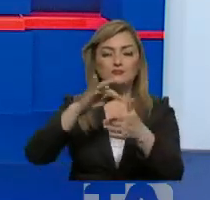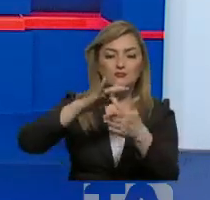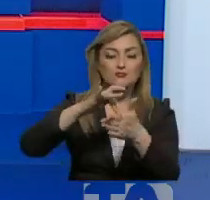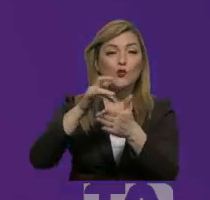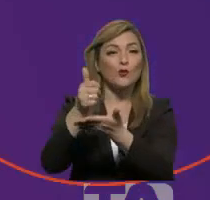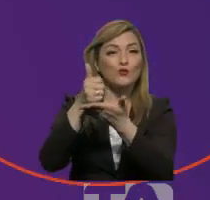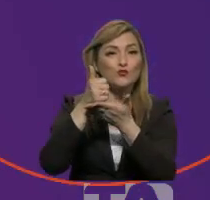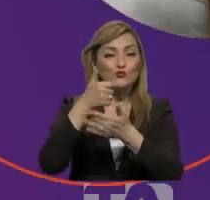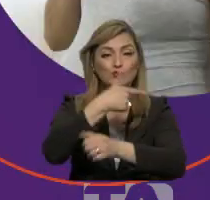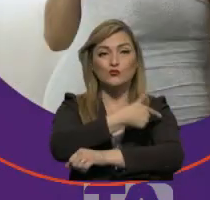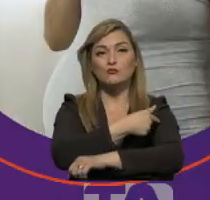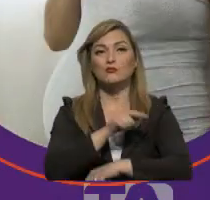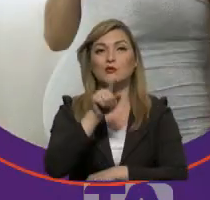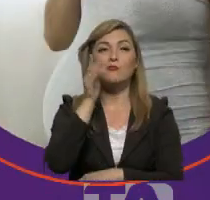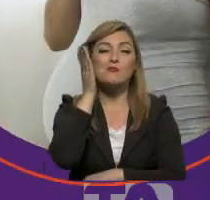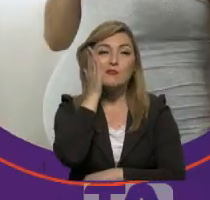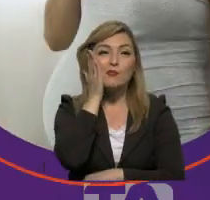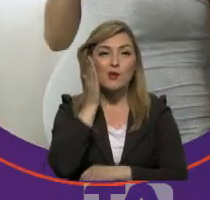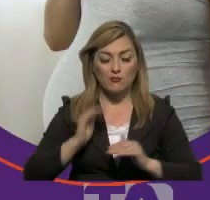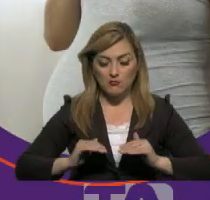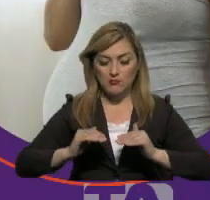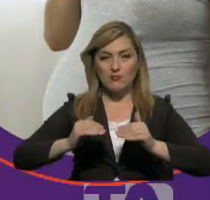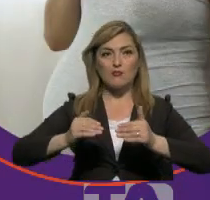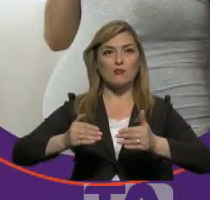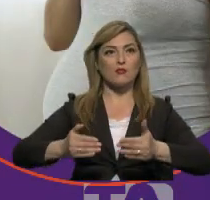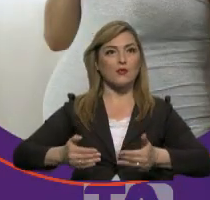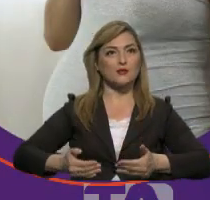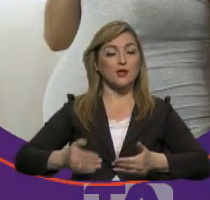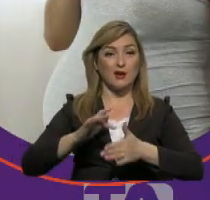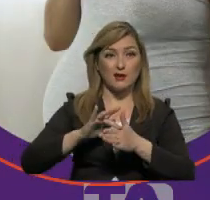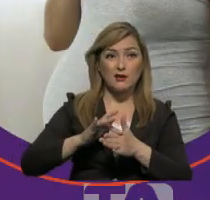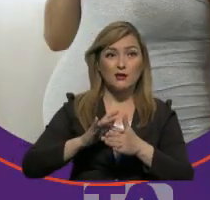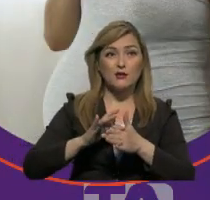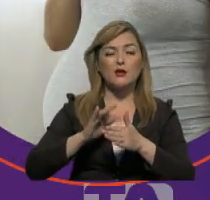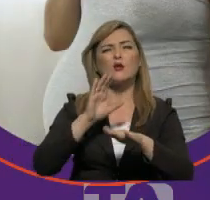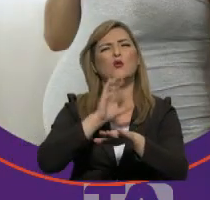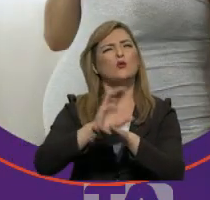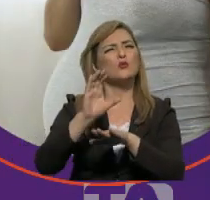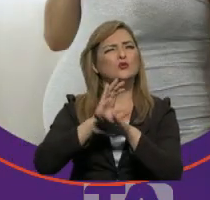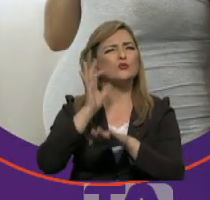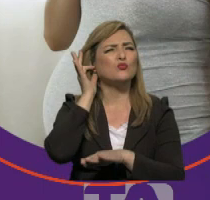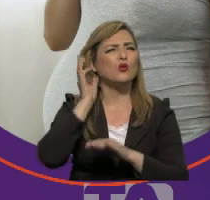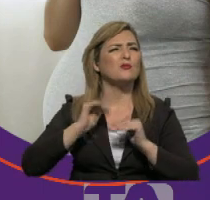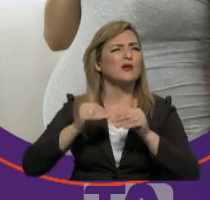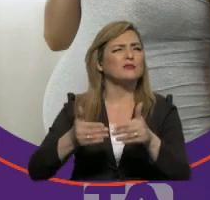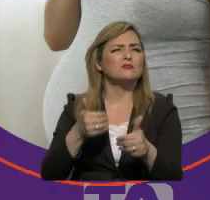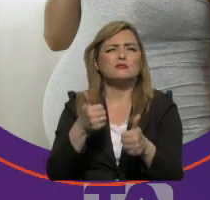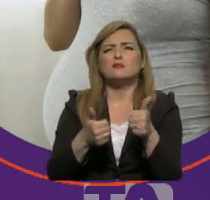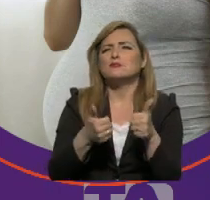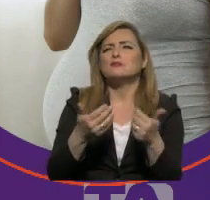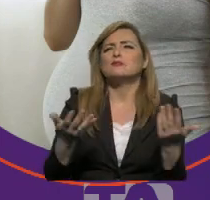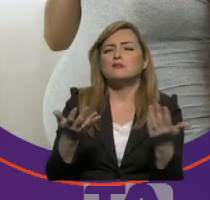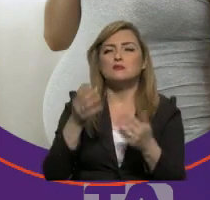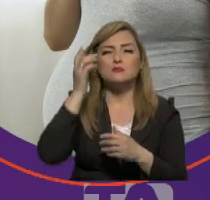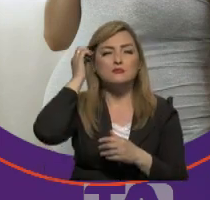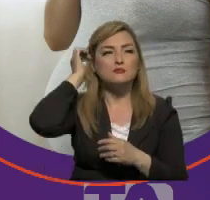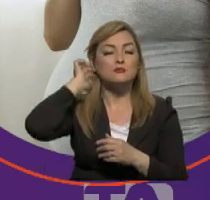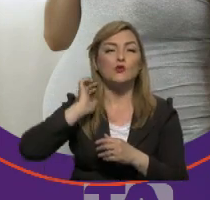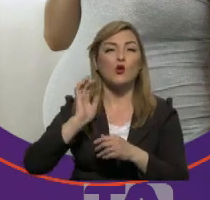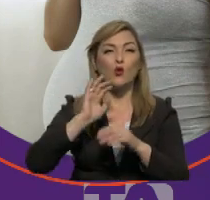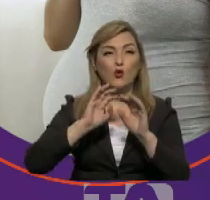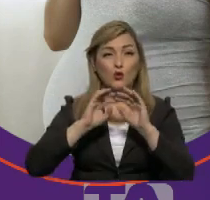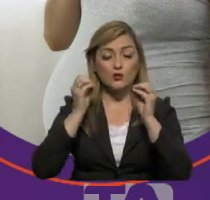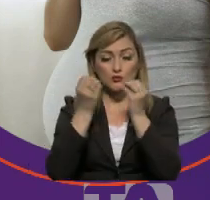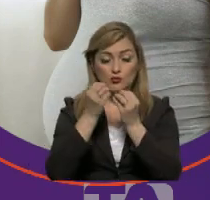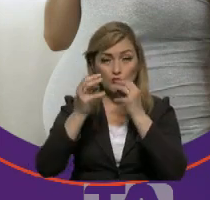de vacunarse si usted es una mamá que está embarazada. ¿Cuál es el consejo de vacunación para las mujeres embarazadas? Pues hasta ahora la Organización Mundial de